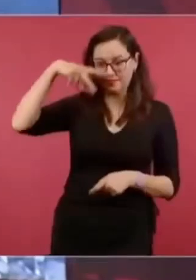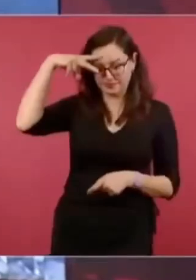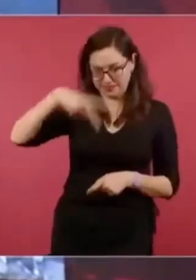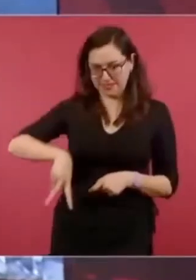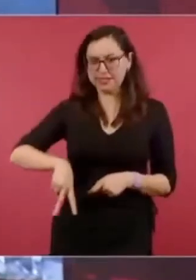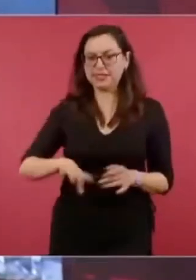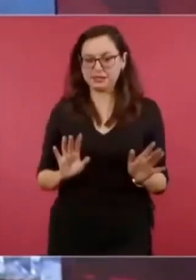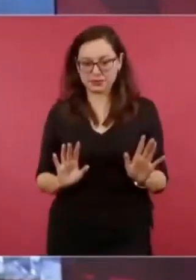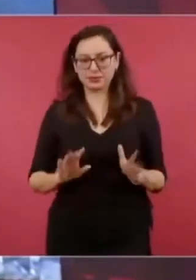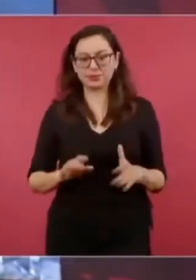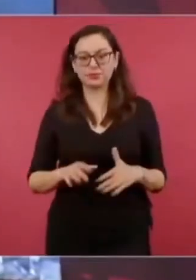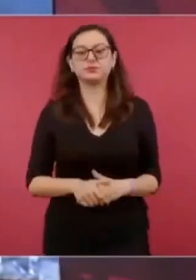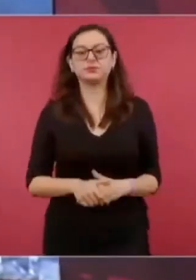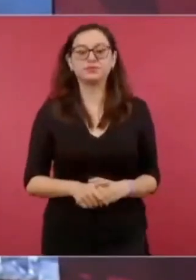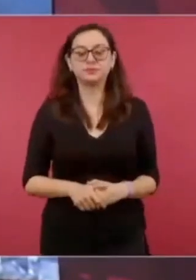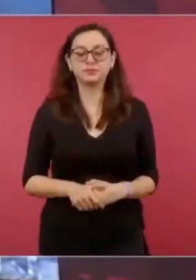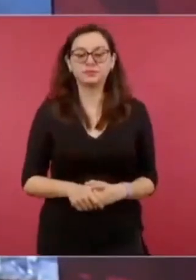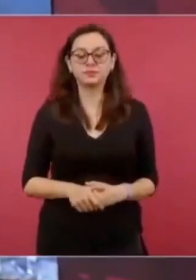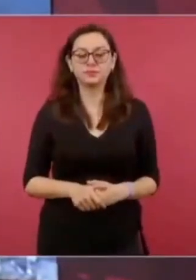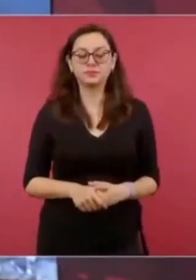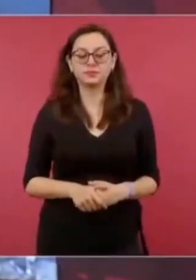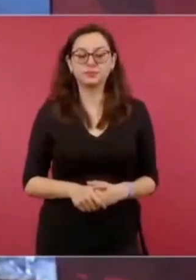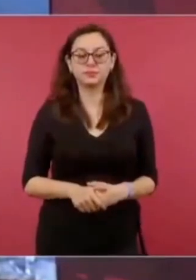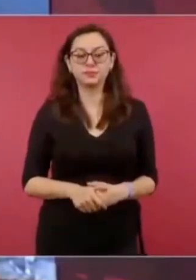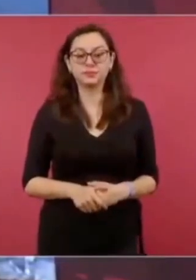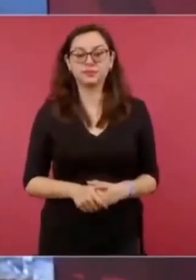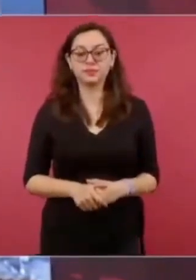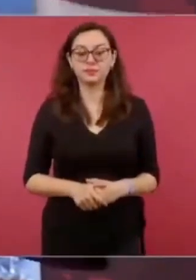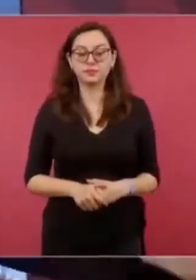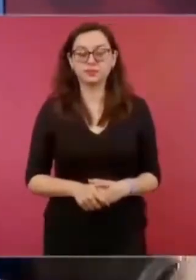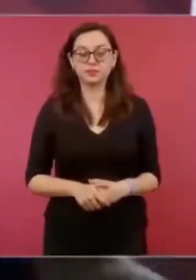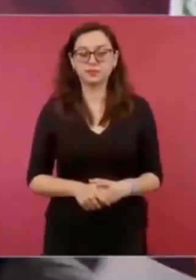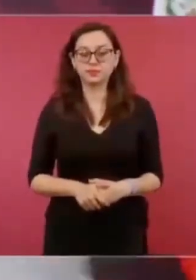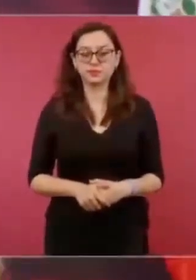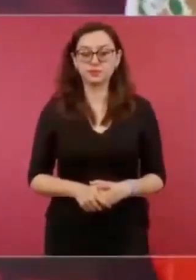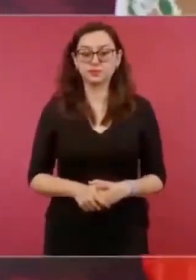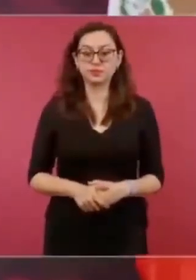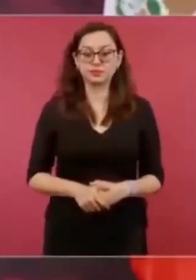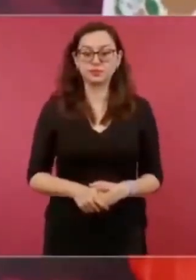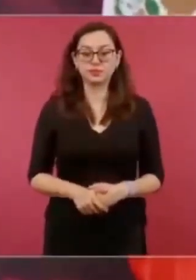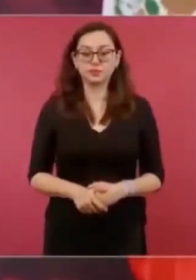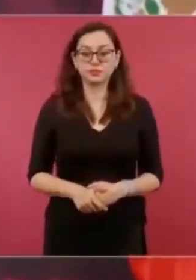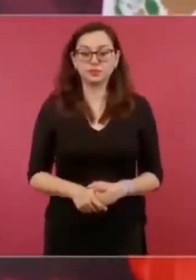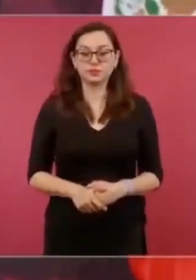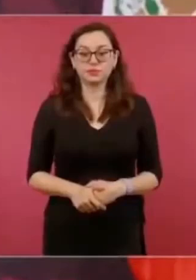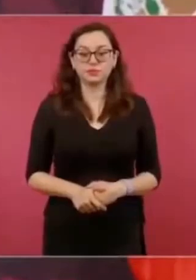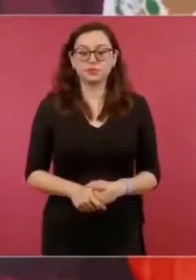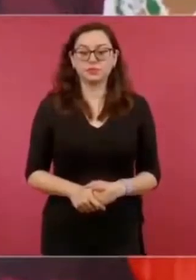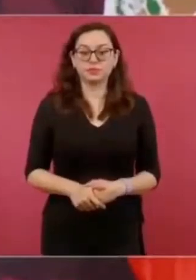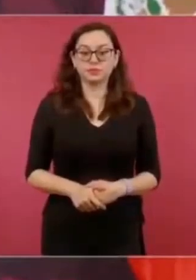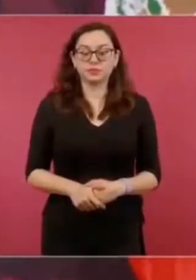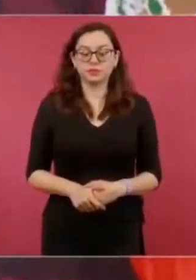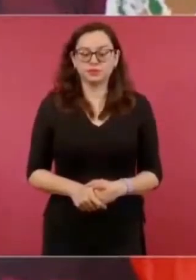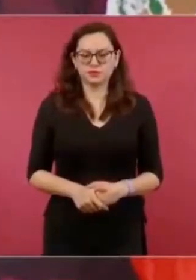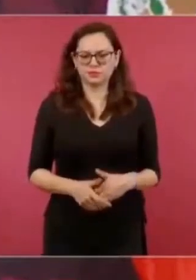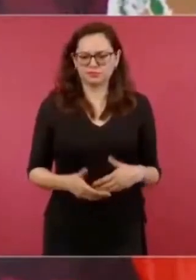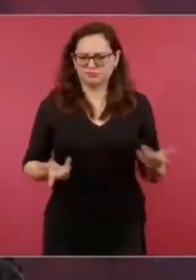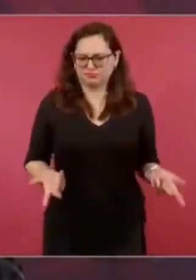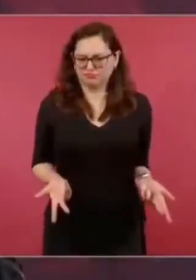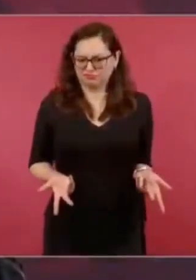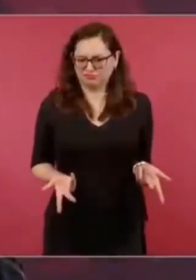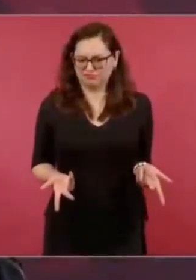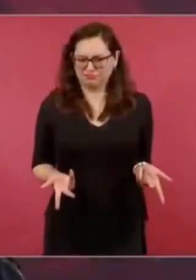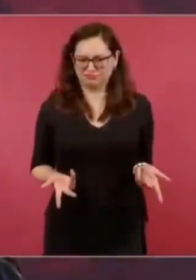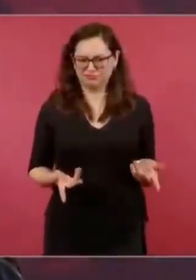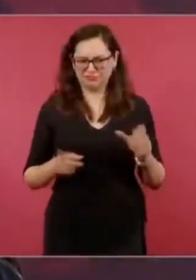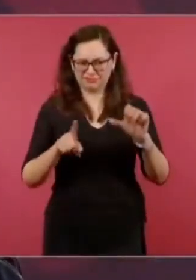porque ¿por qué ellos van a estar financiando a